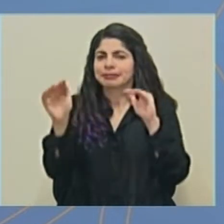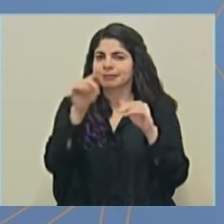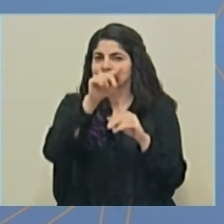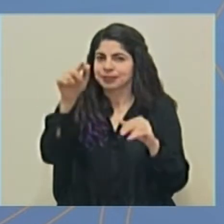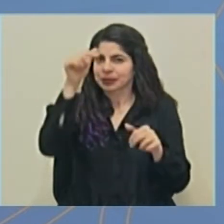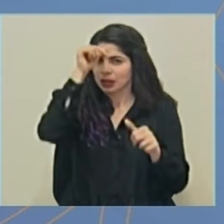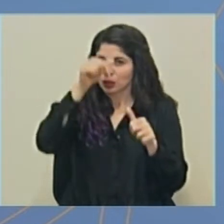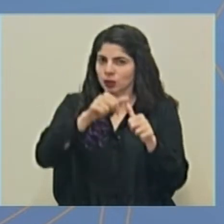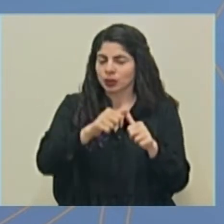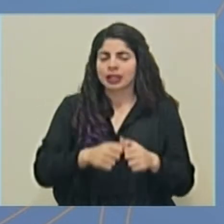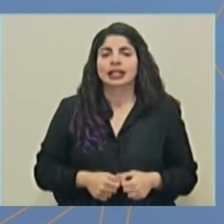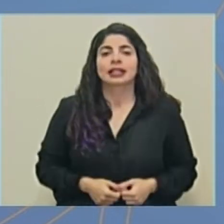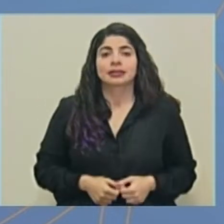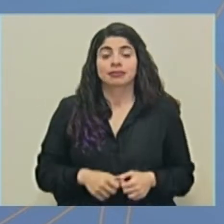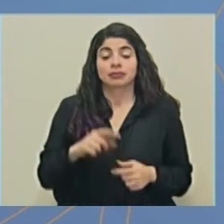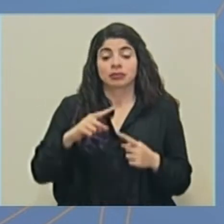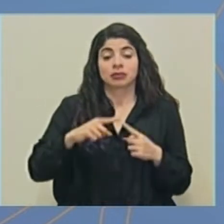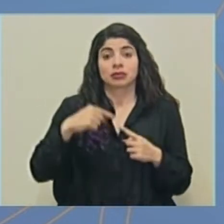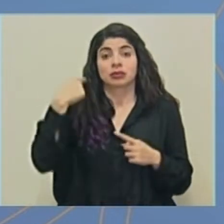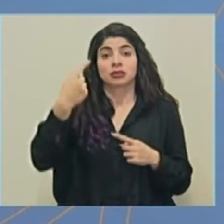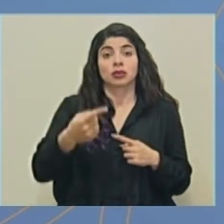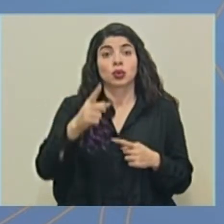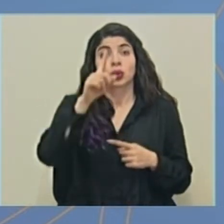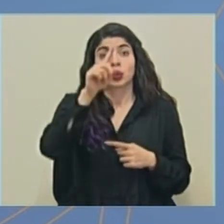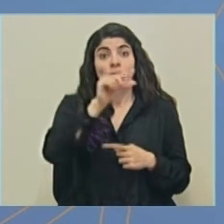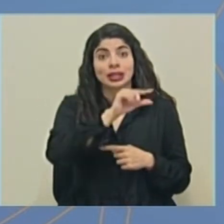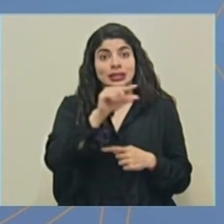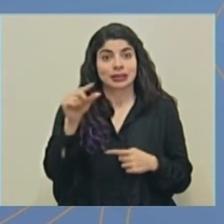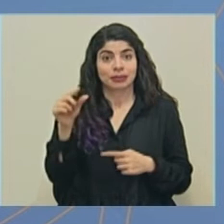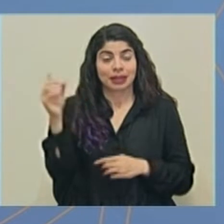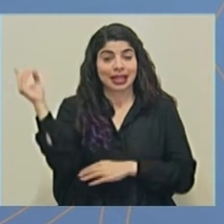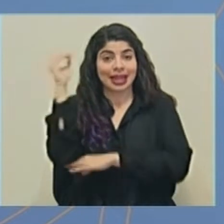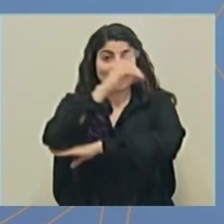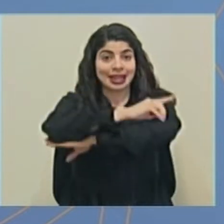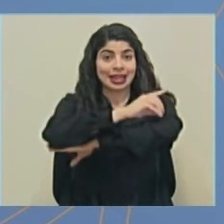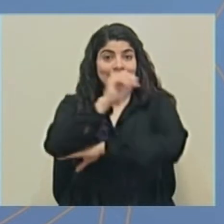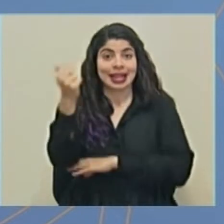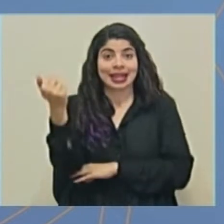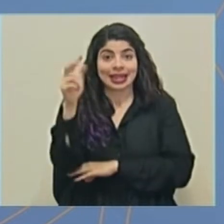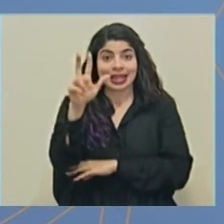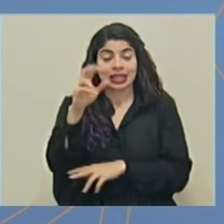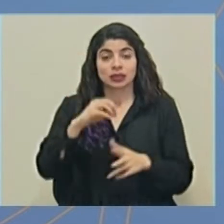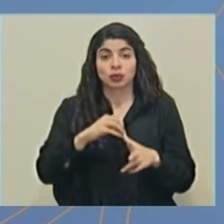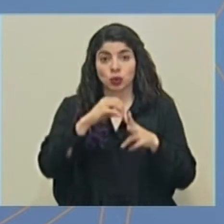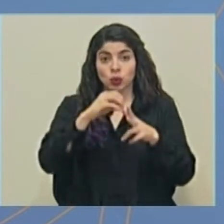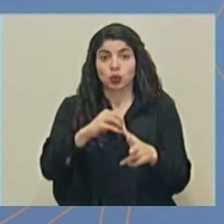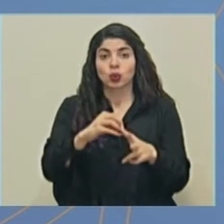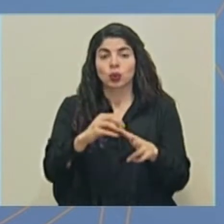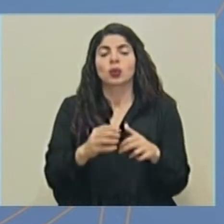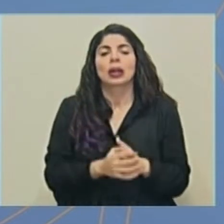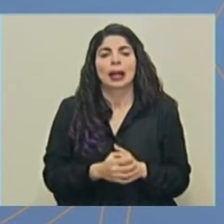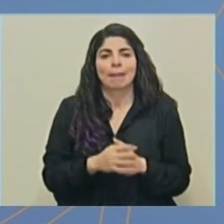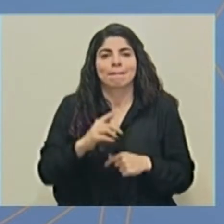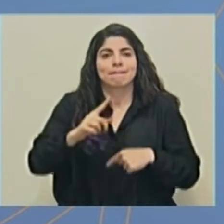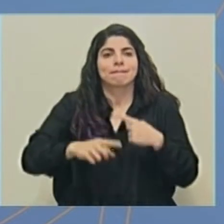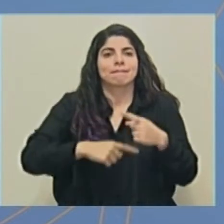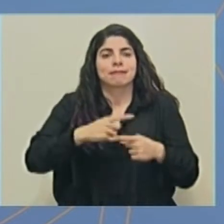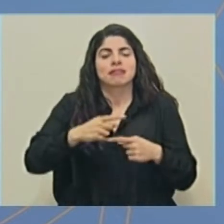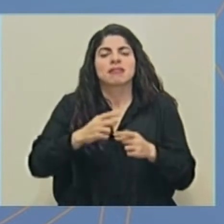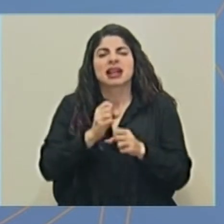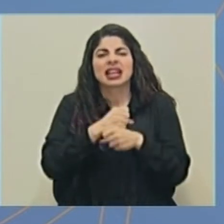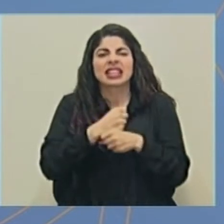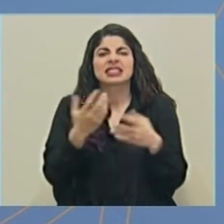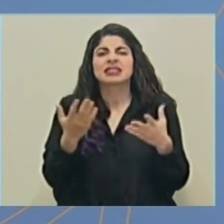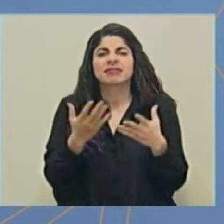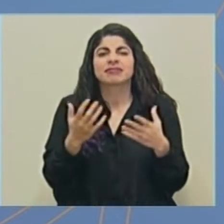que en una semana, el día 13 de octubre, estaremos desarrollando